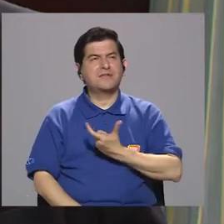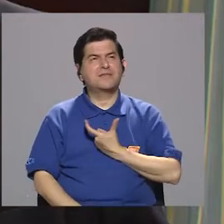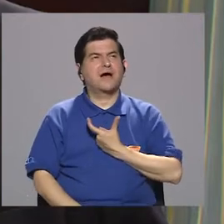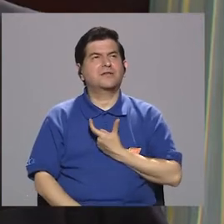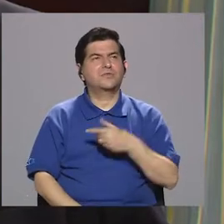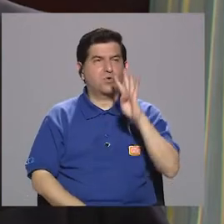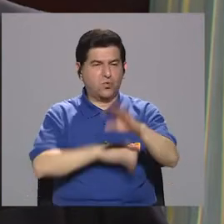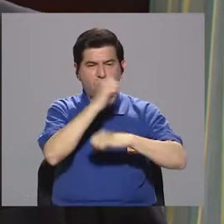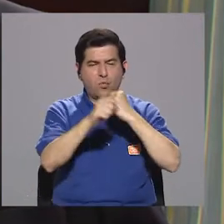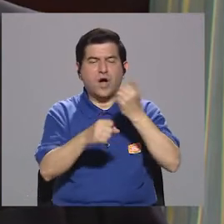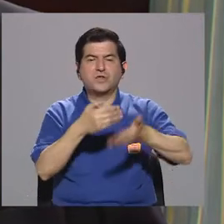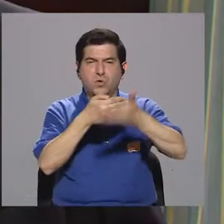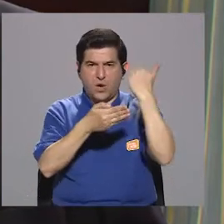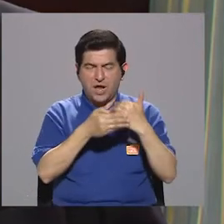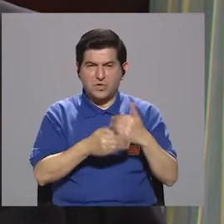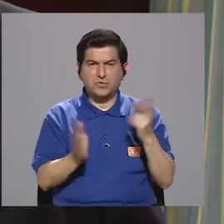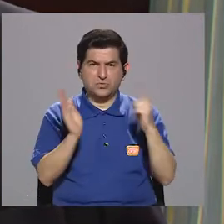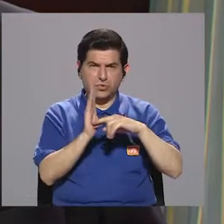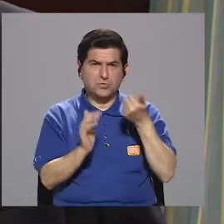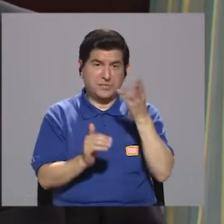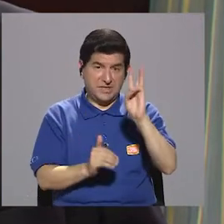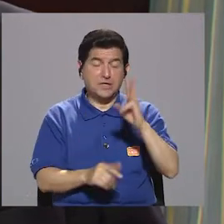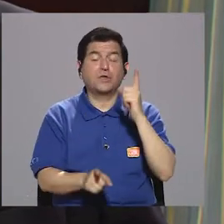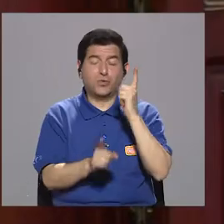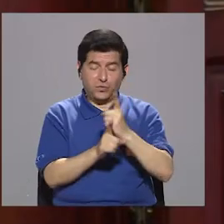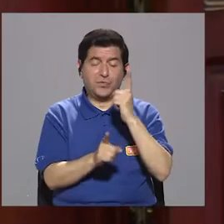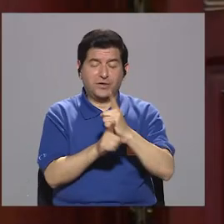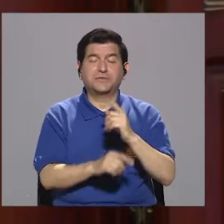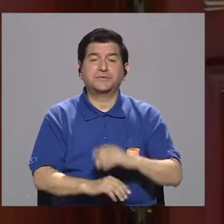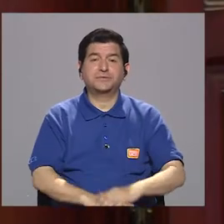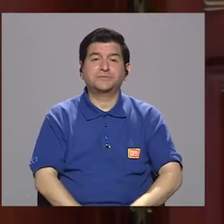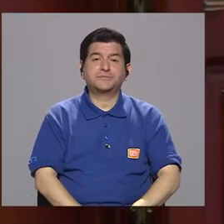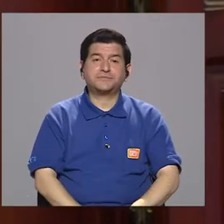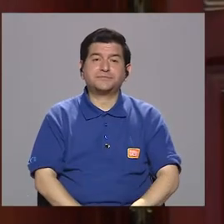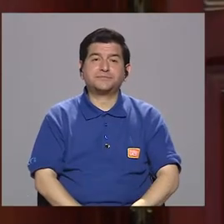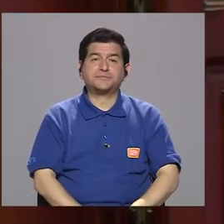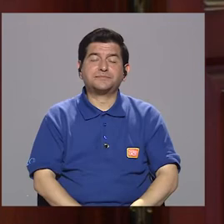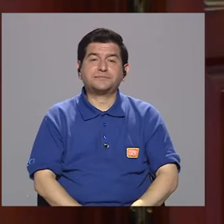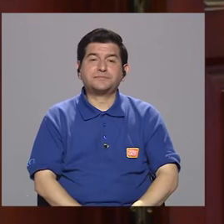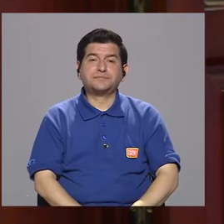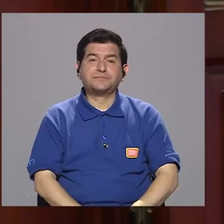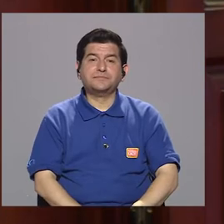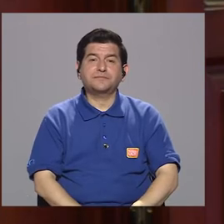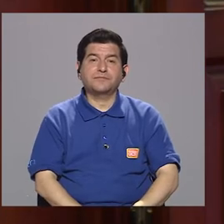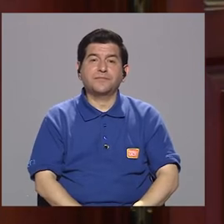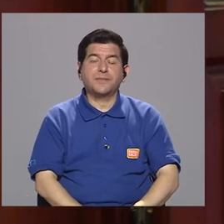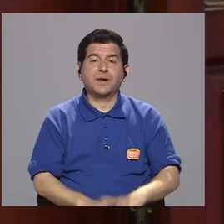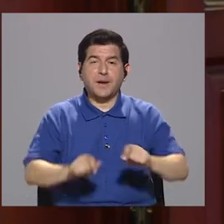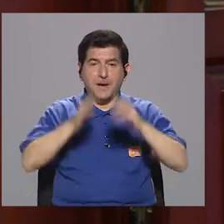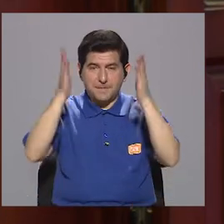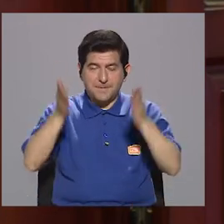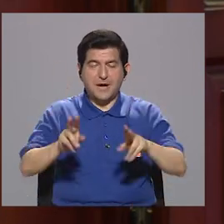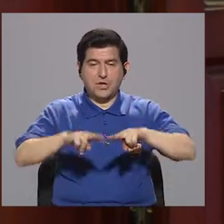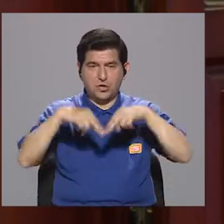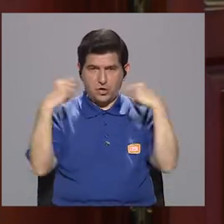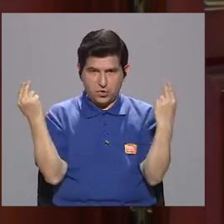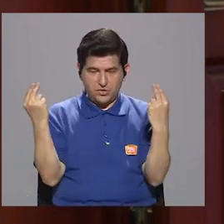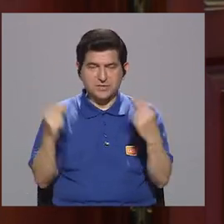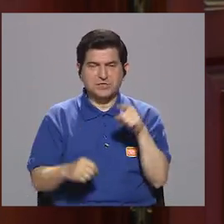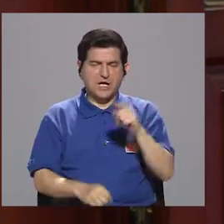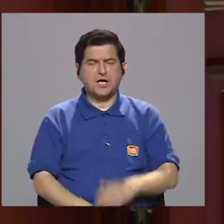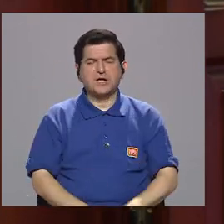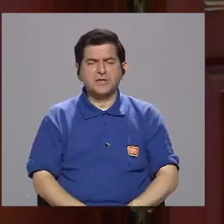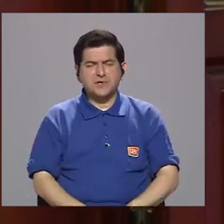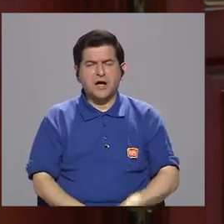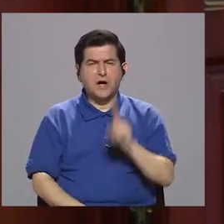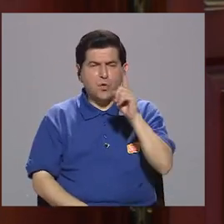exactamente hace cuatro años. ¿2016, señor? Exactamente hace cuatro años. Una periodista de La Nación estaba haciendo